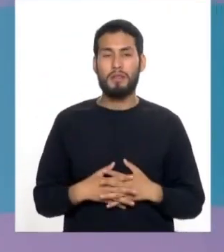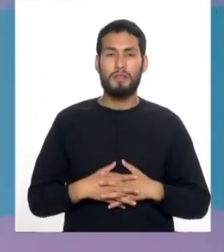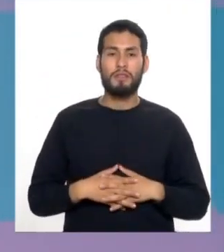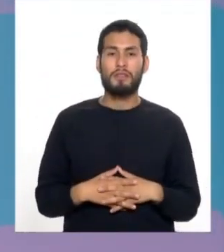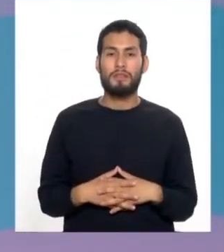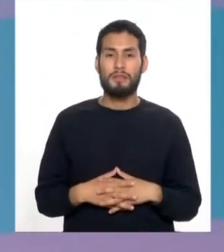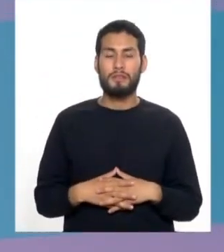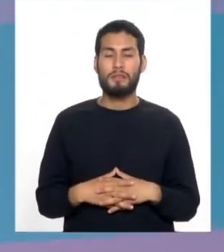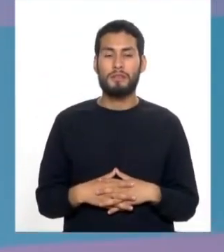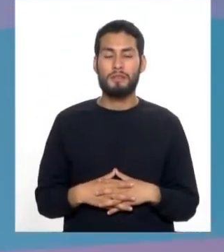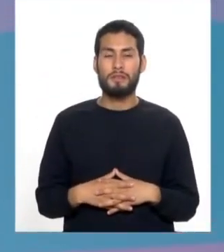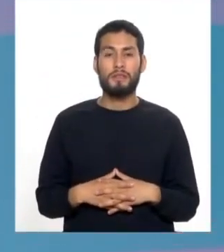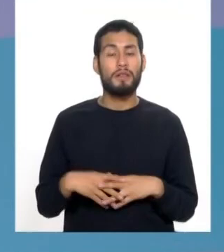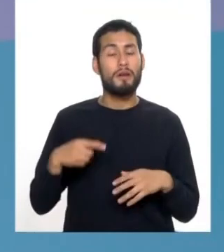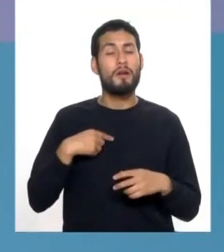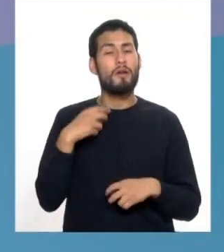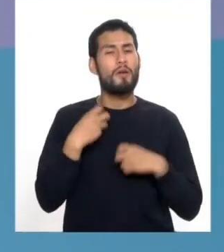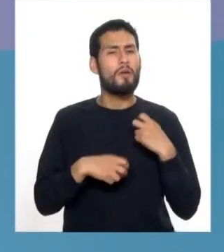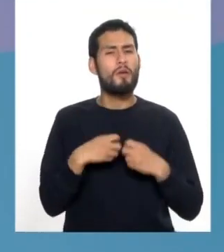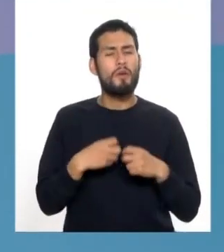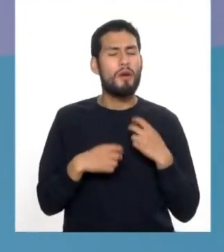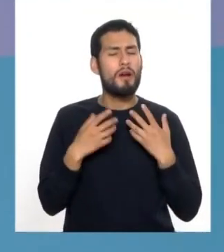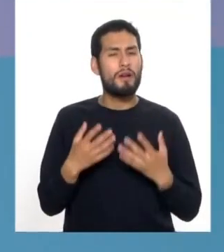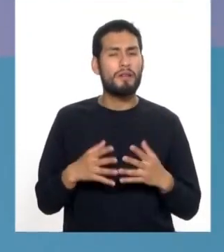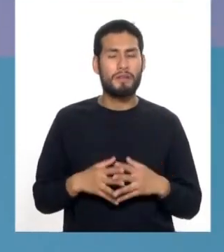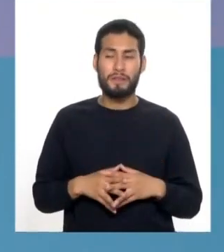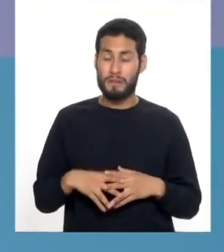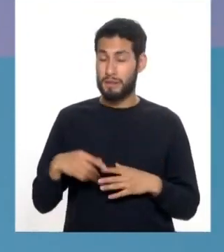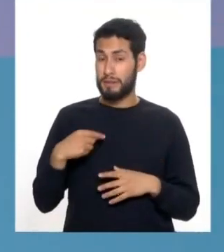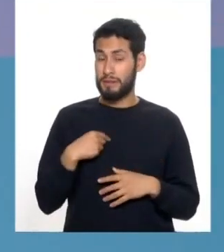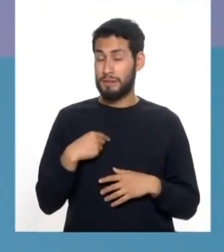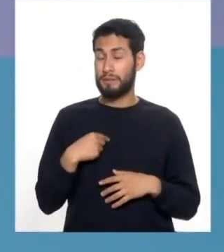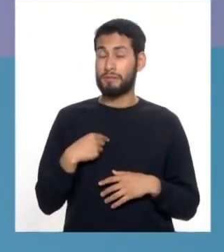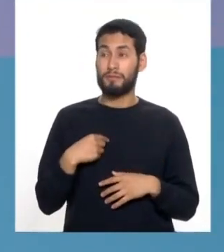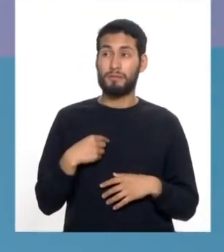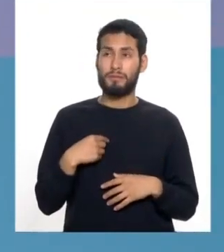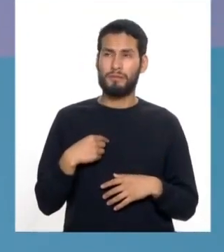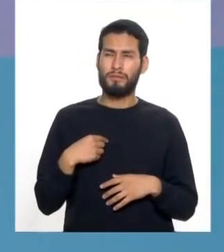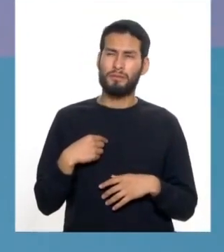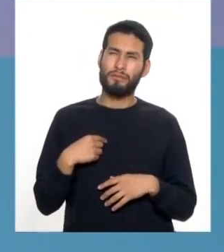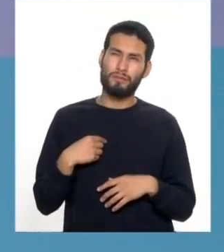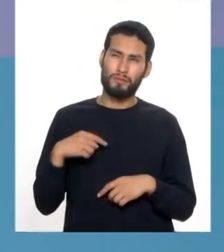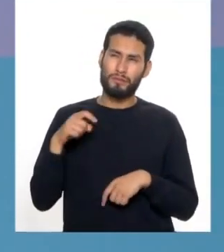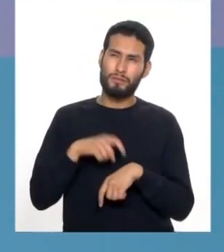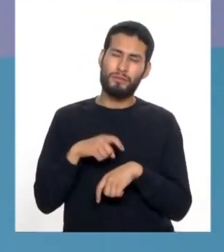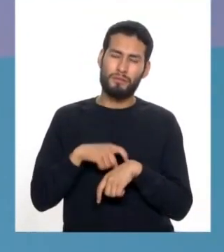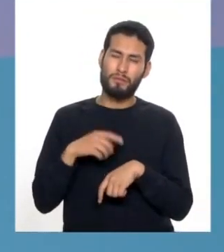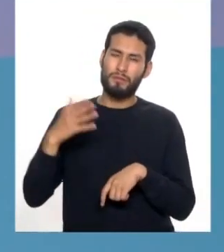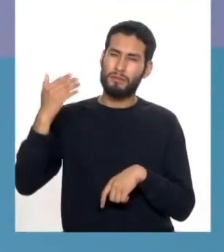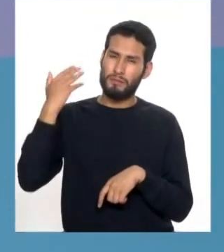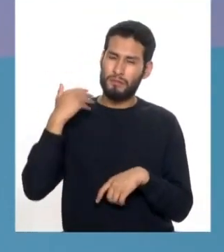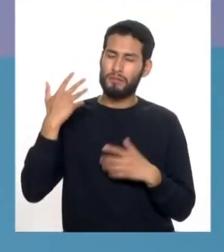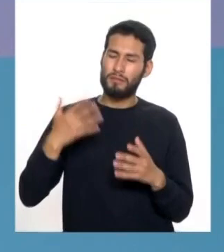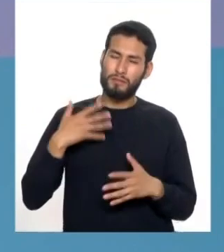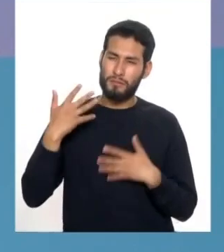¿Ya? Ya, y mi problema fue que pasó el tiempo, entonces se me empezó a poner